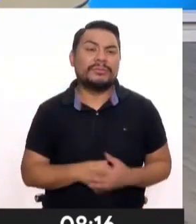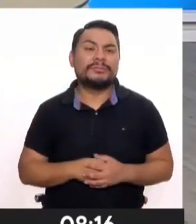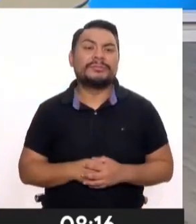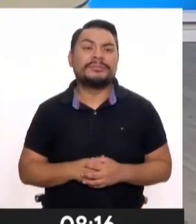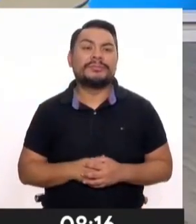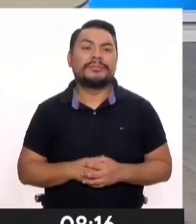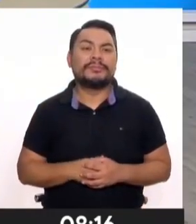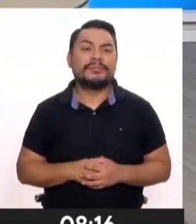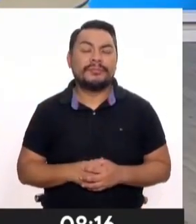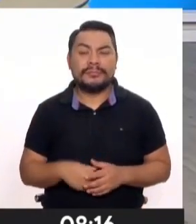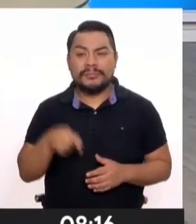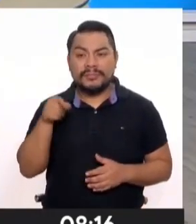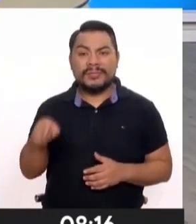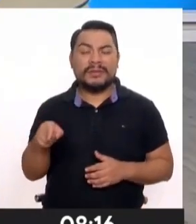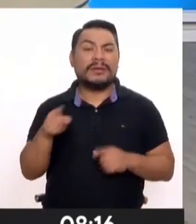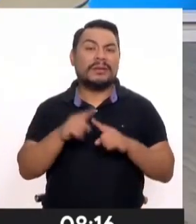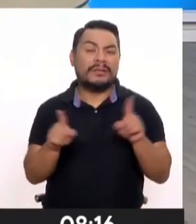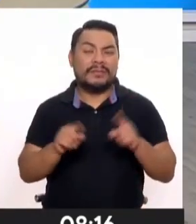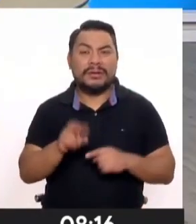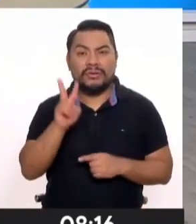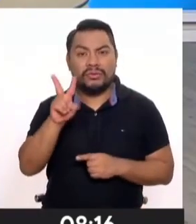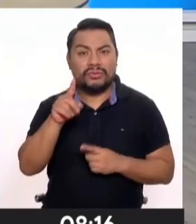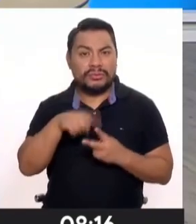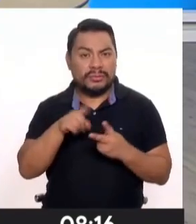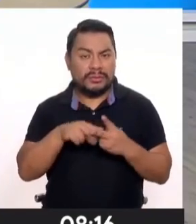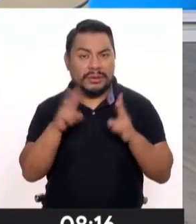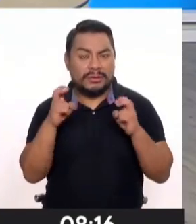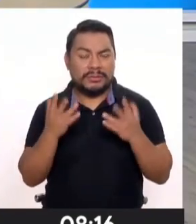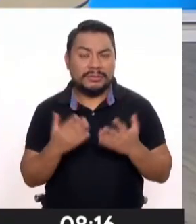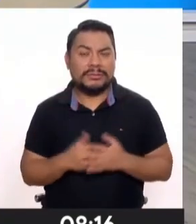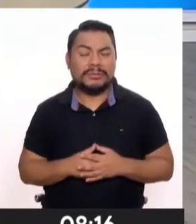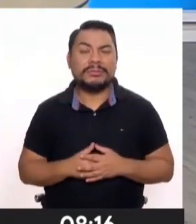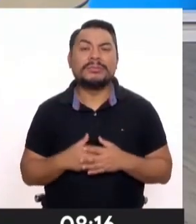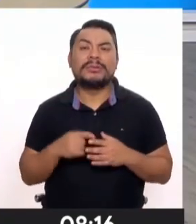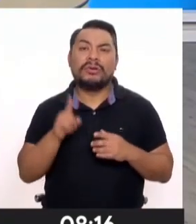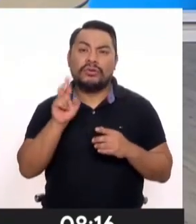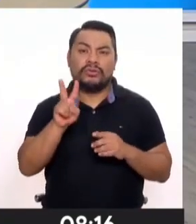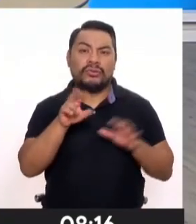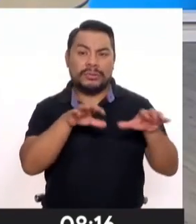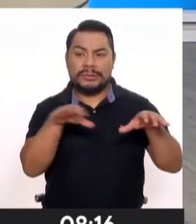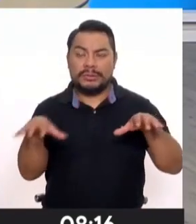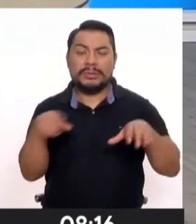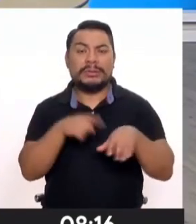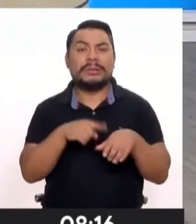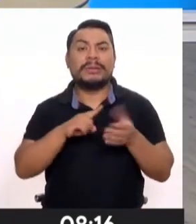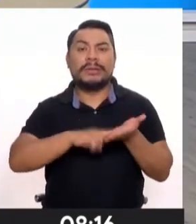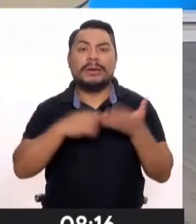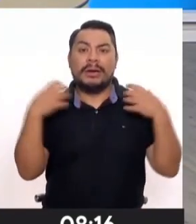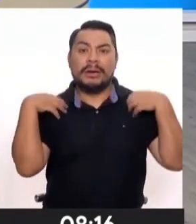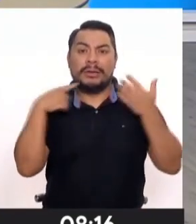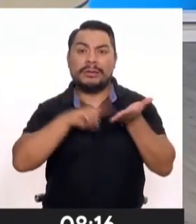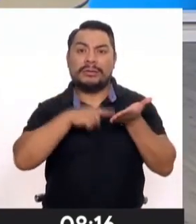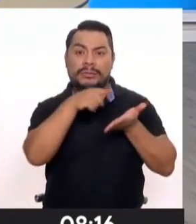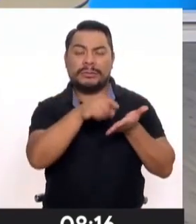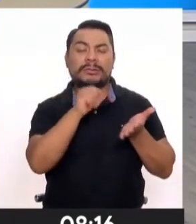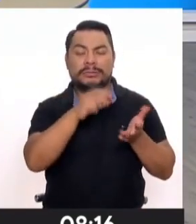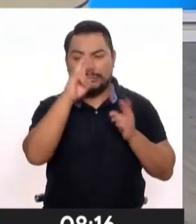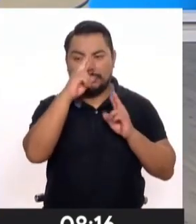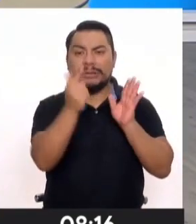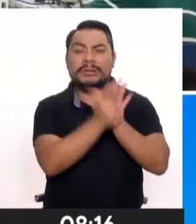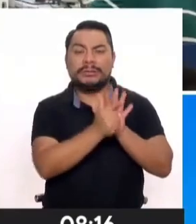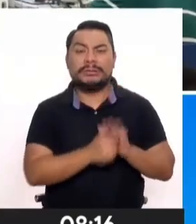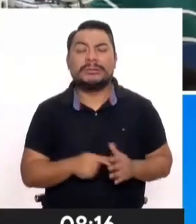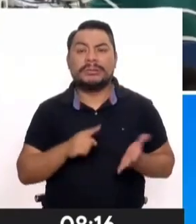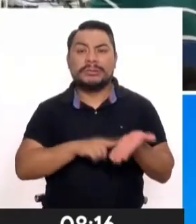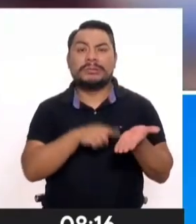Mira, aquí hay que distinguir dos ámbitos, por decir así, o dos niveles. El RENIEC está obligado a cumplir las leyes. El